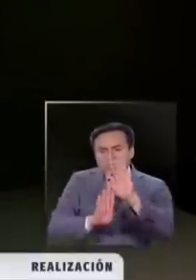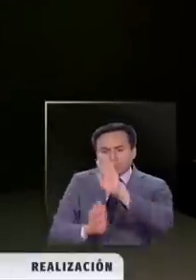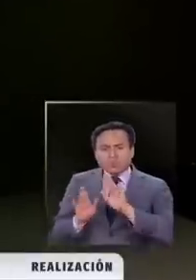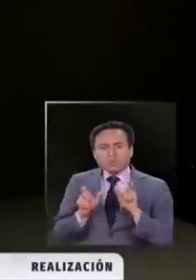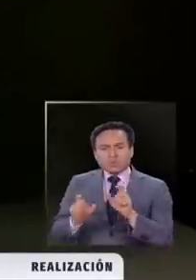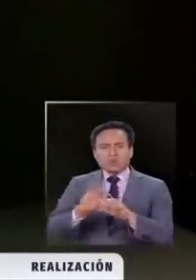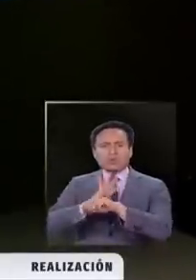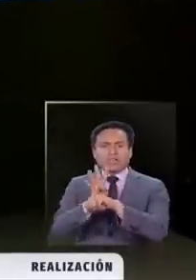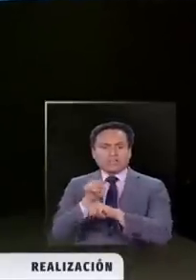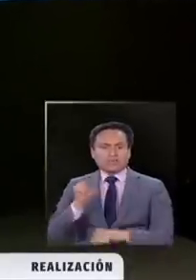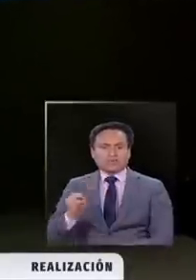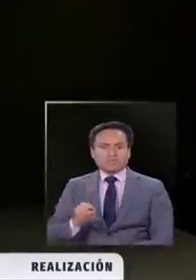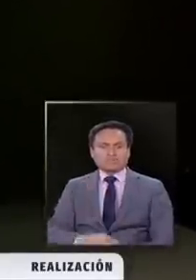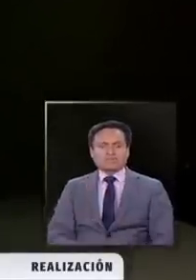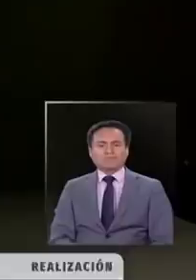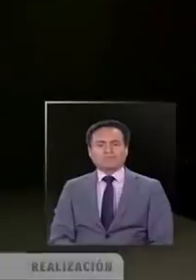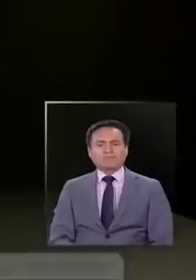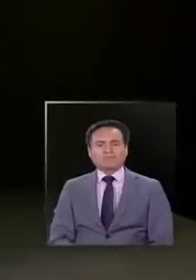coronavirus